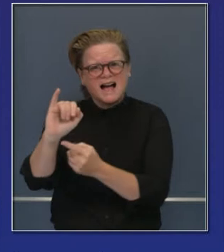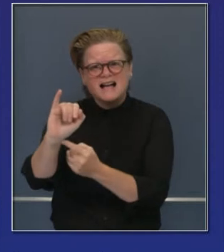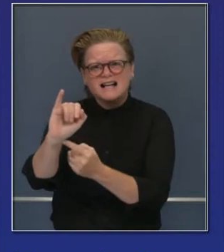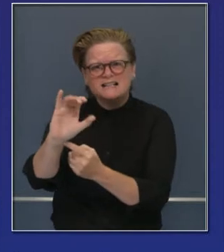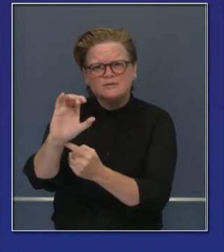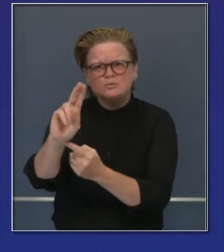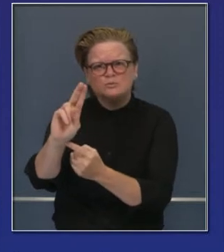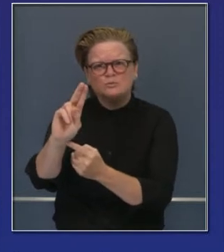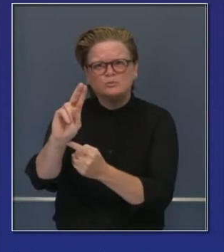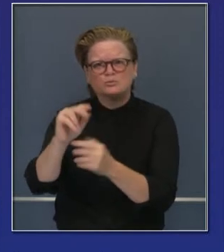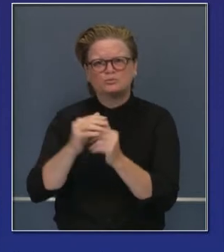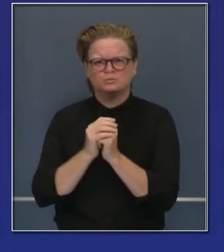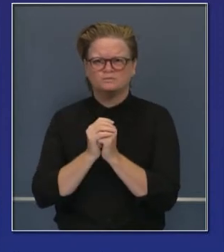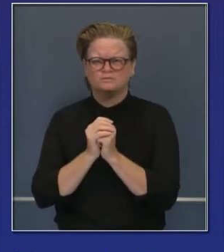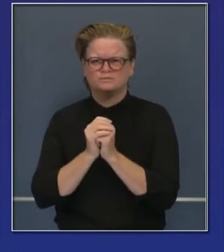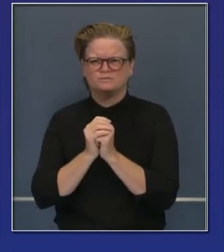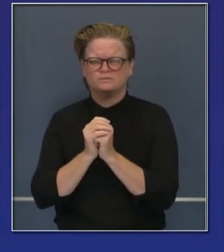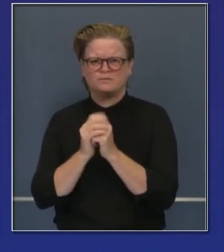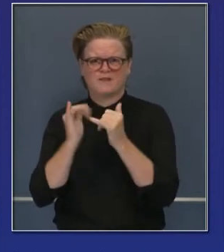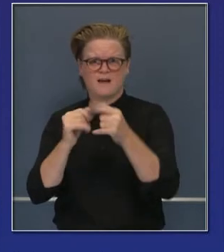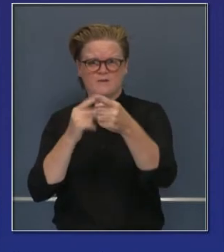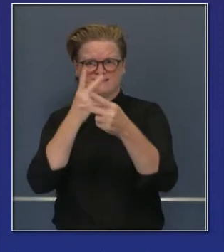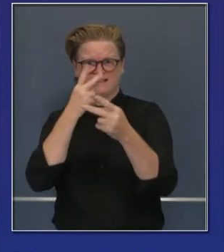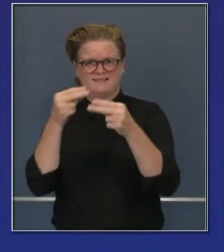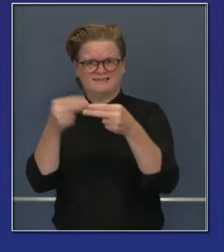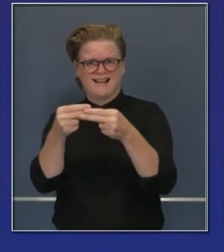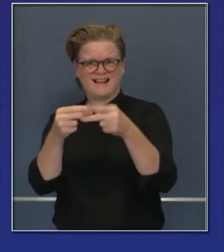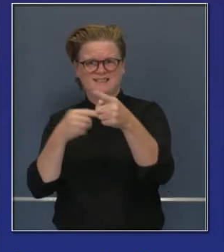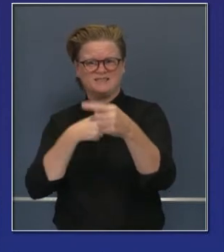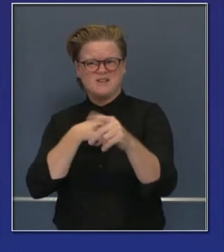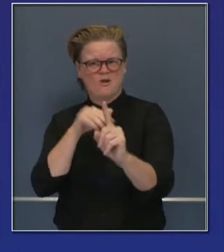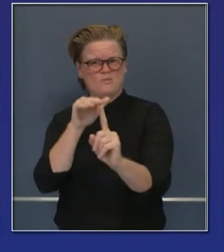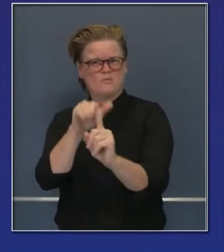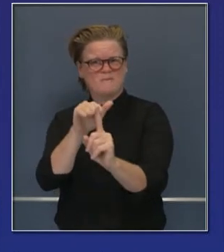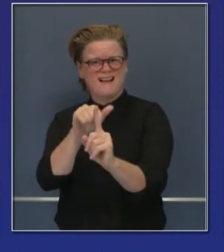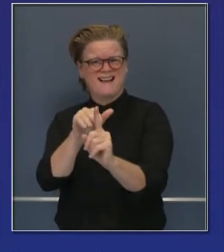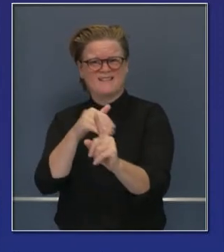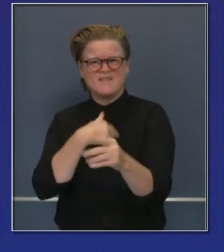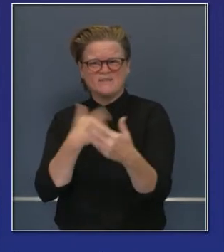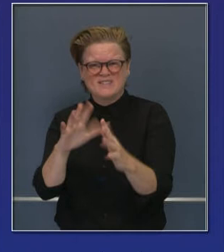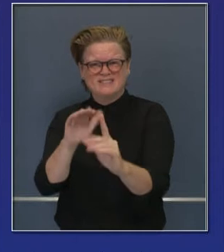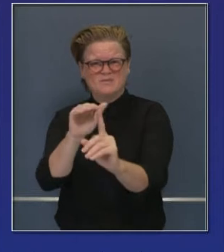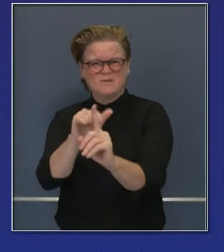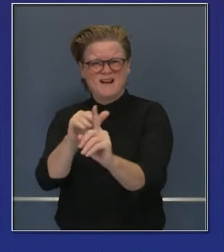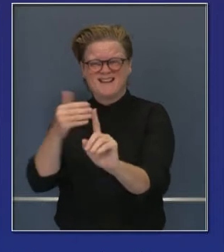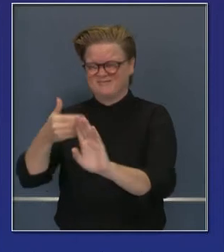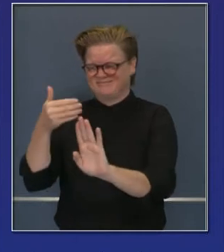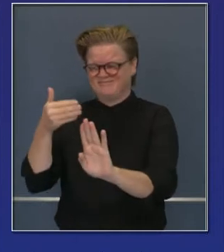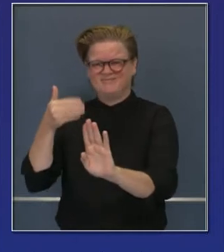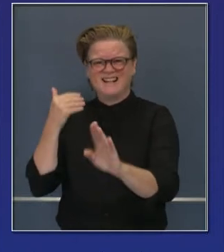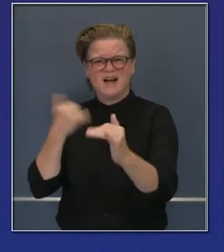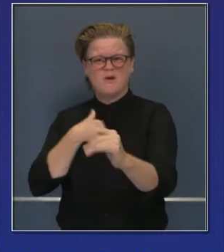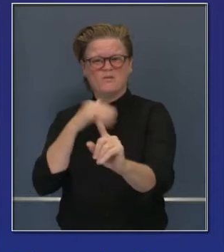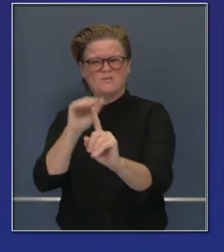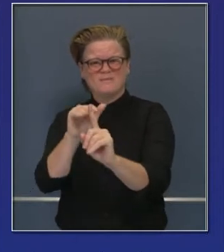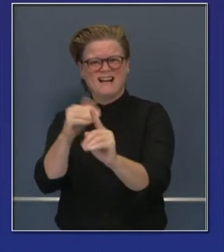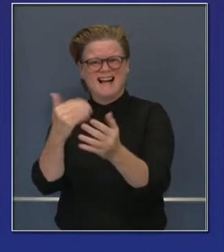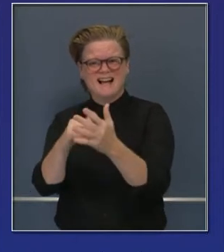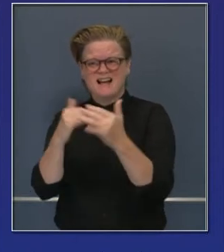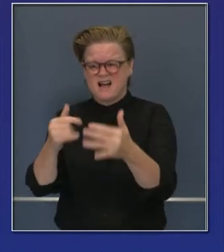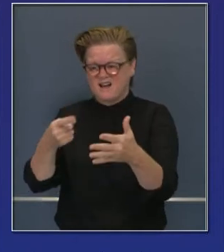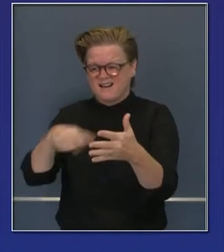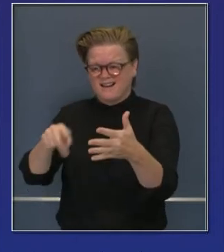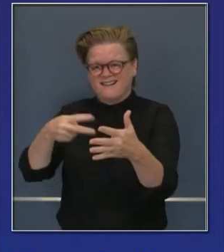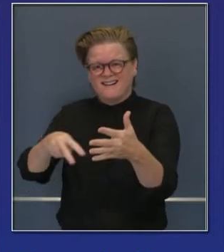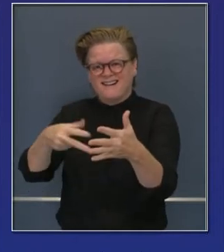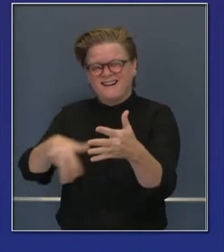intensivos. Y les recuerdo a todos en esta transparencia esta semana y es probable que en las